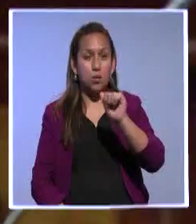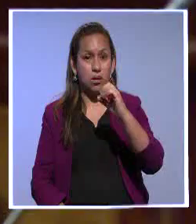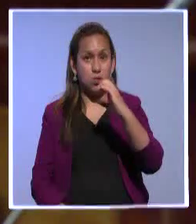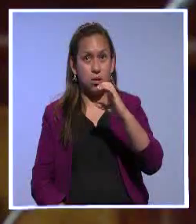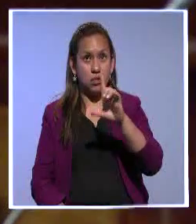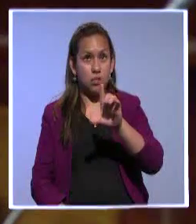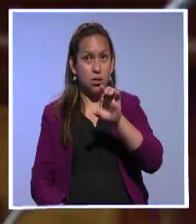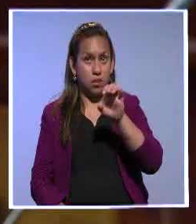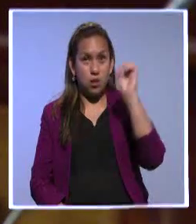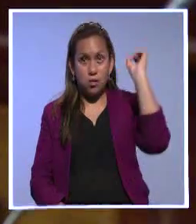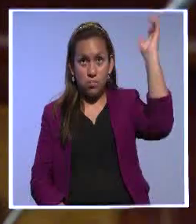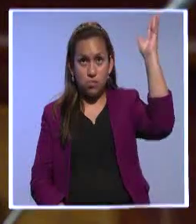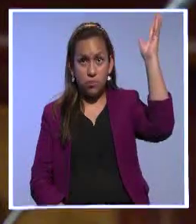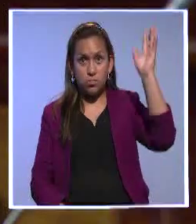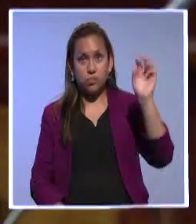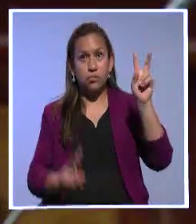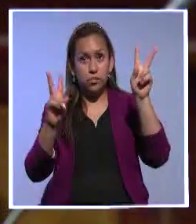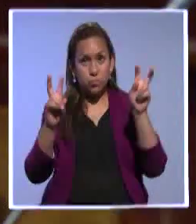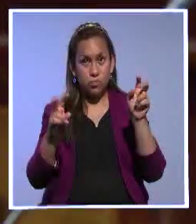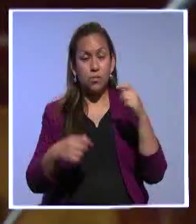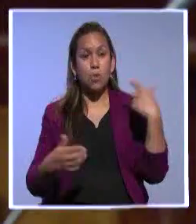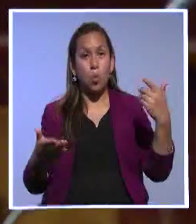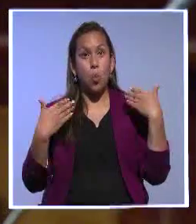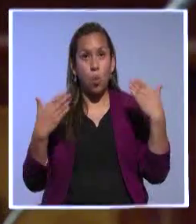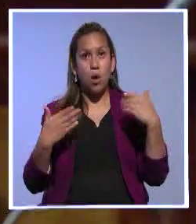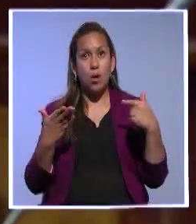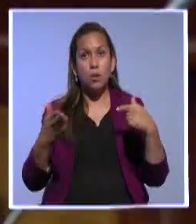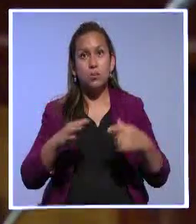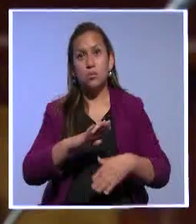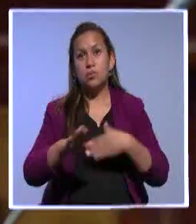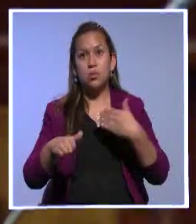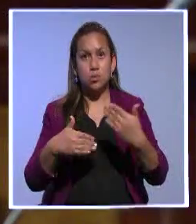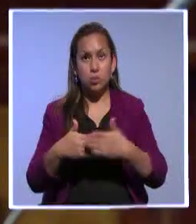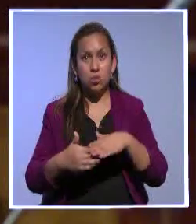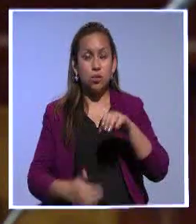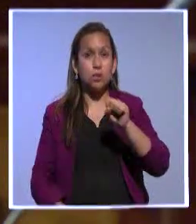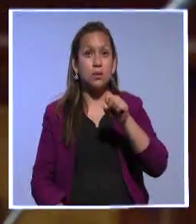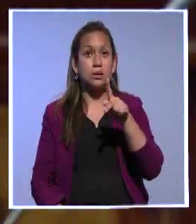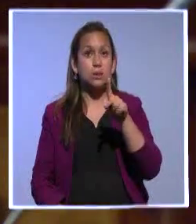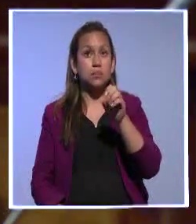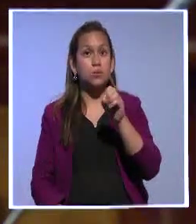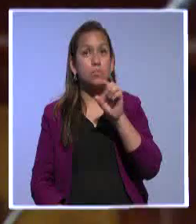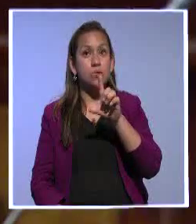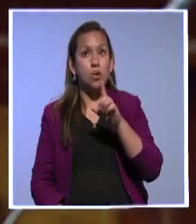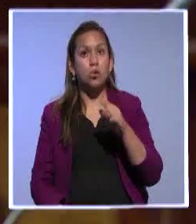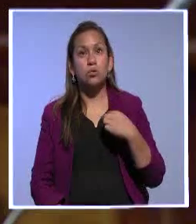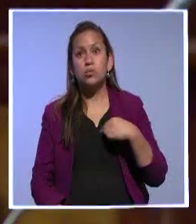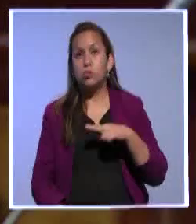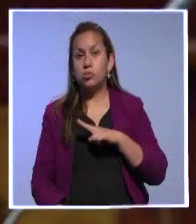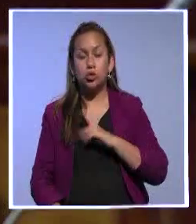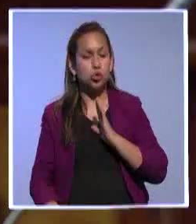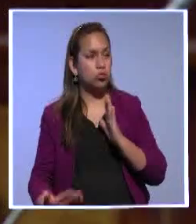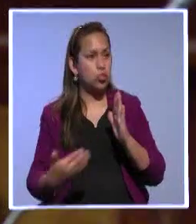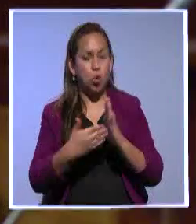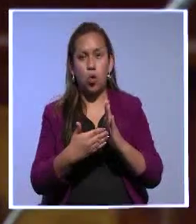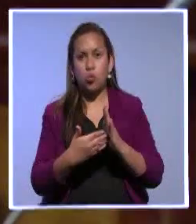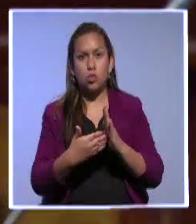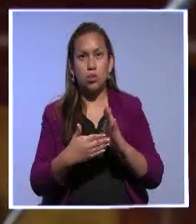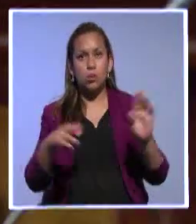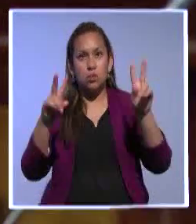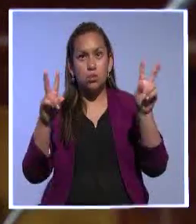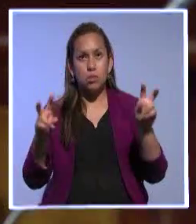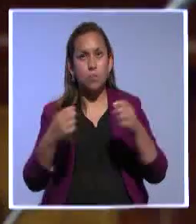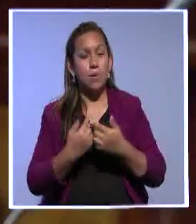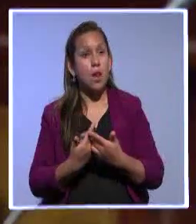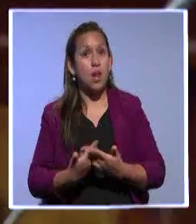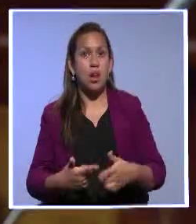profesor entonces de la Politécnica Litoral, al frente de todos los que hacíamos el SPOL, nos opusimos tenazmente al tema del libre